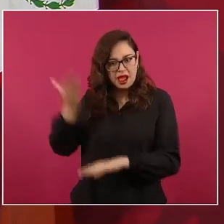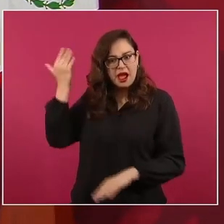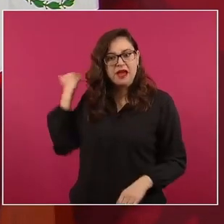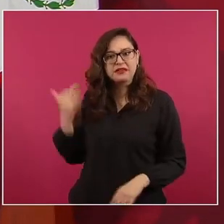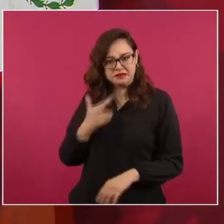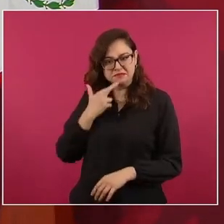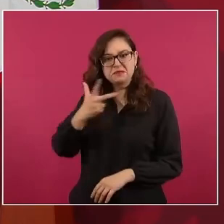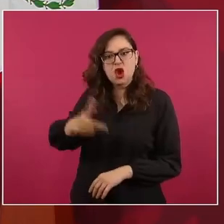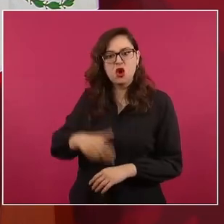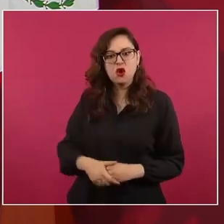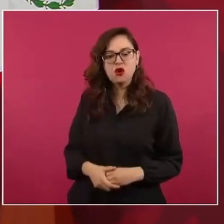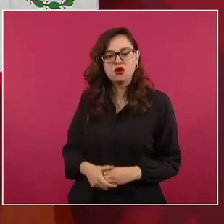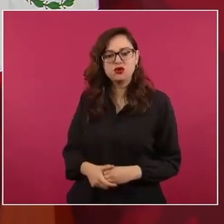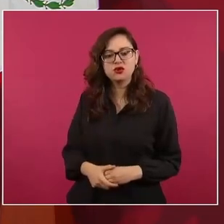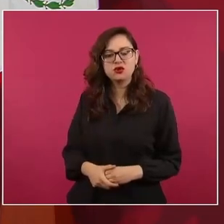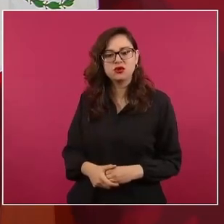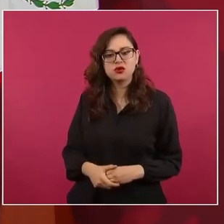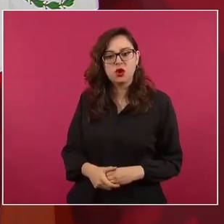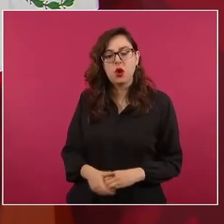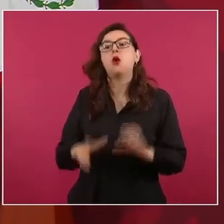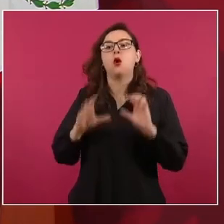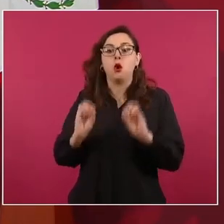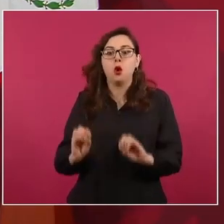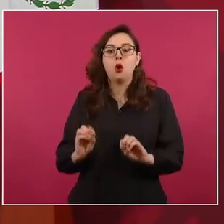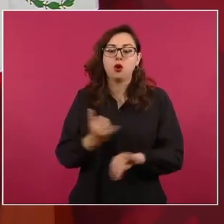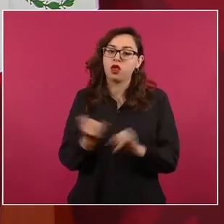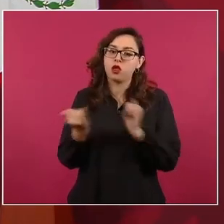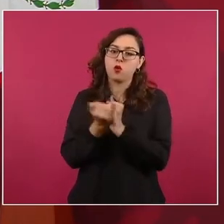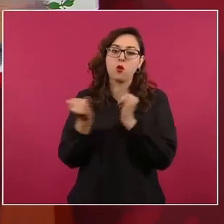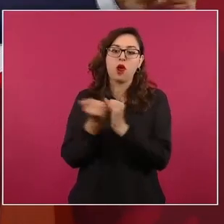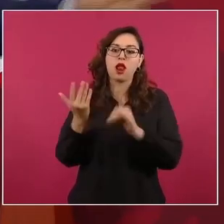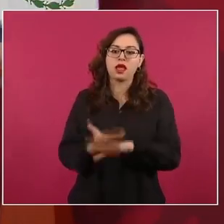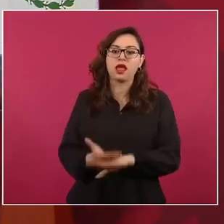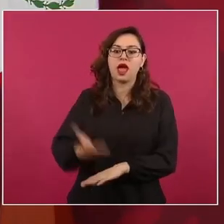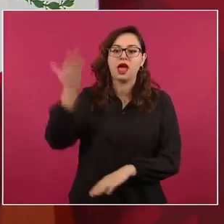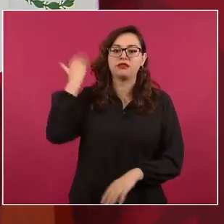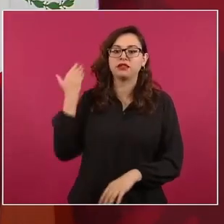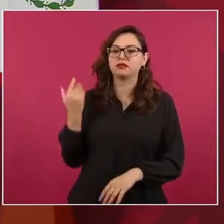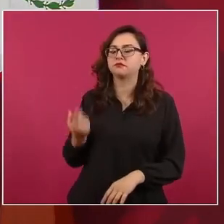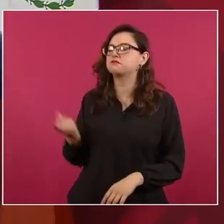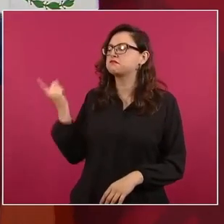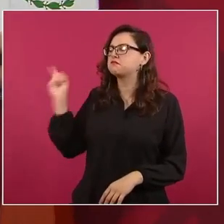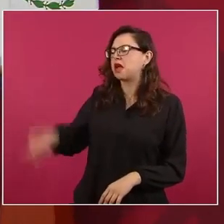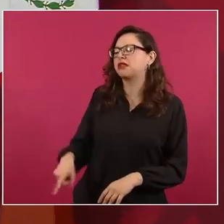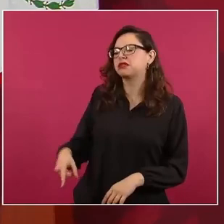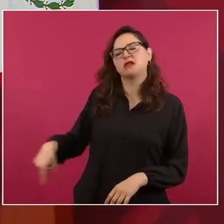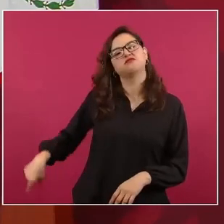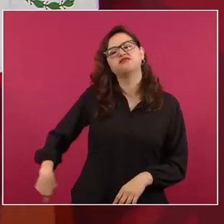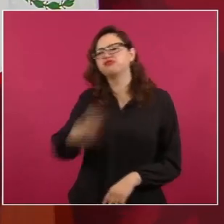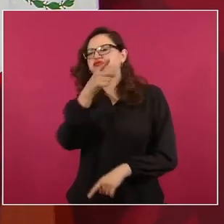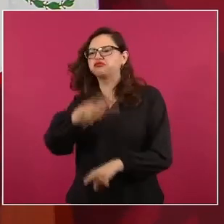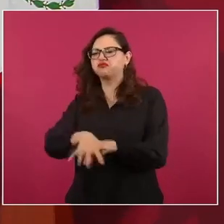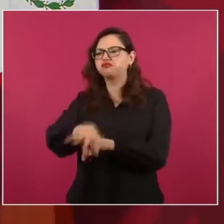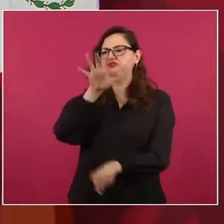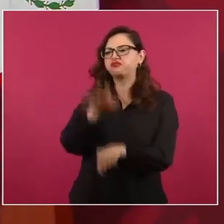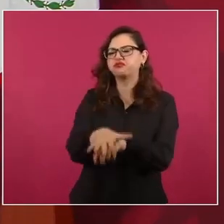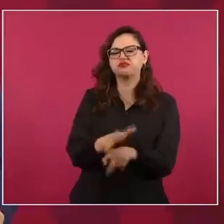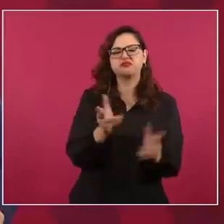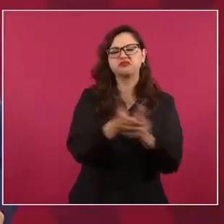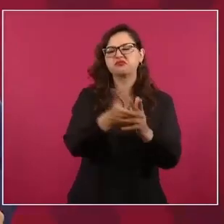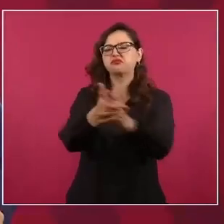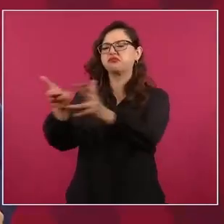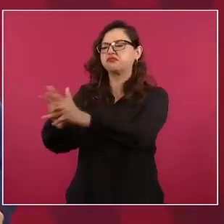Lo que les estén diciendo, como era antes, tú haz tu trabajo, reprime, y nosotros nos